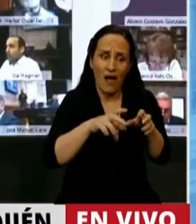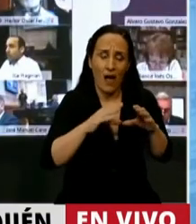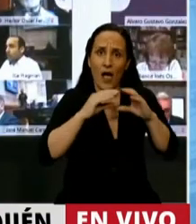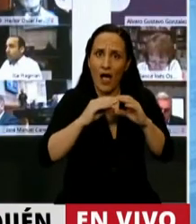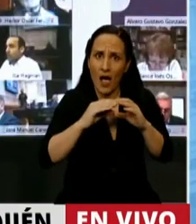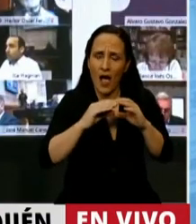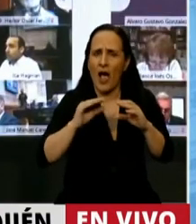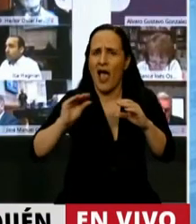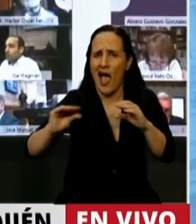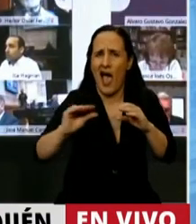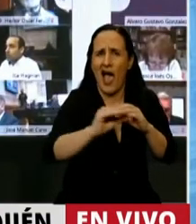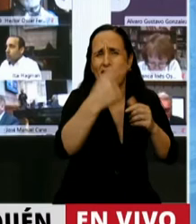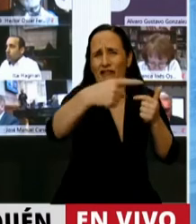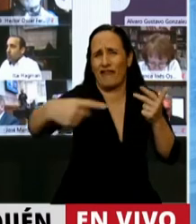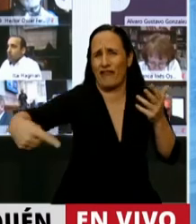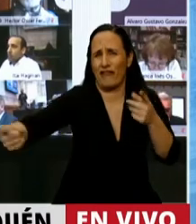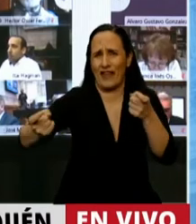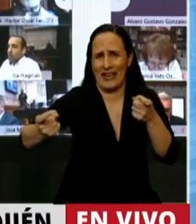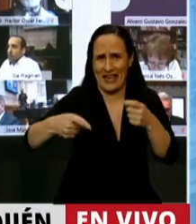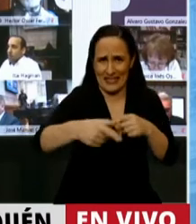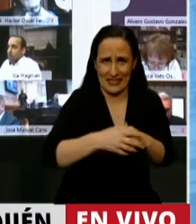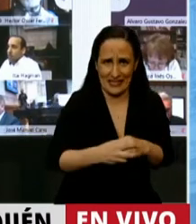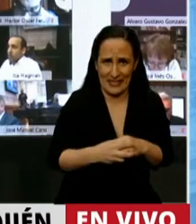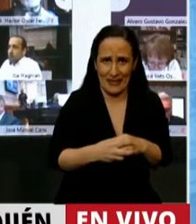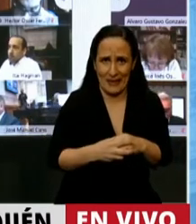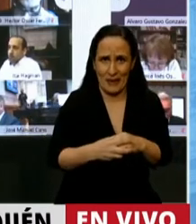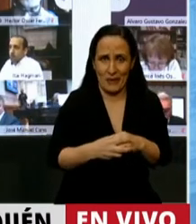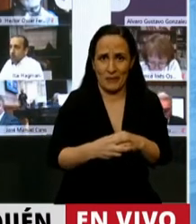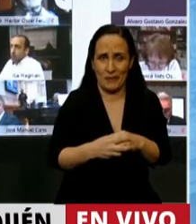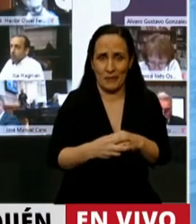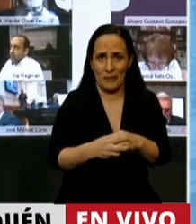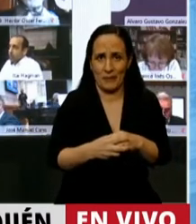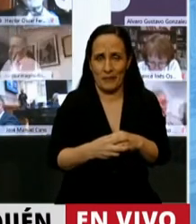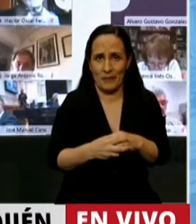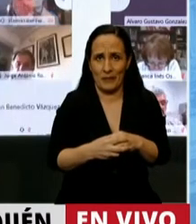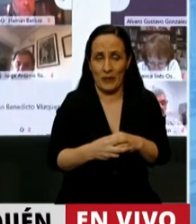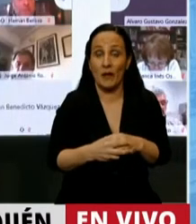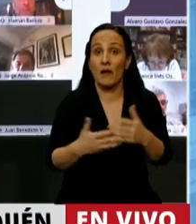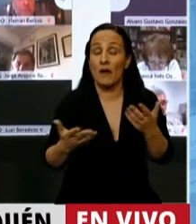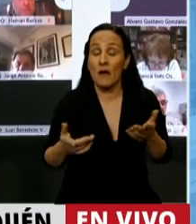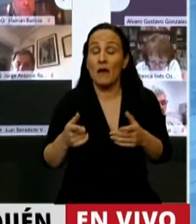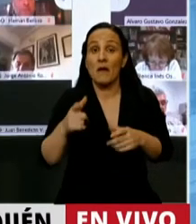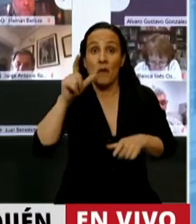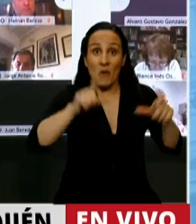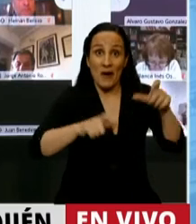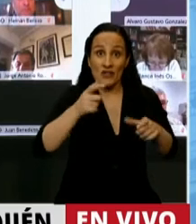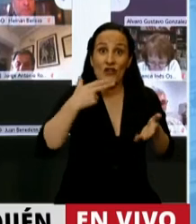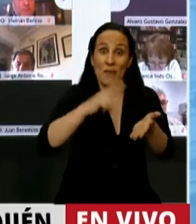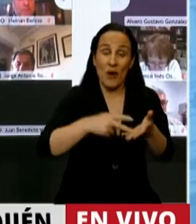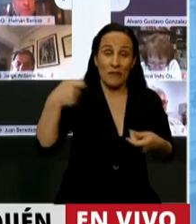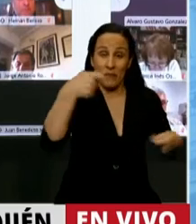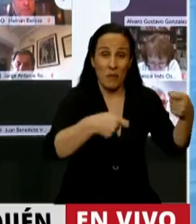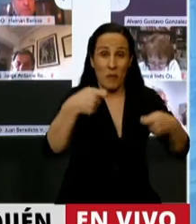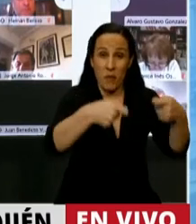infinitas necesidades. La pandemia ha venido a agravar el escenario, pues los contribuyentes que ya tenía el